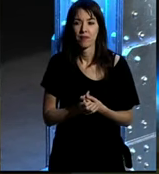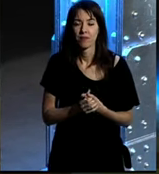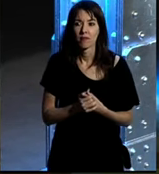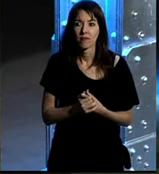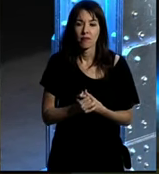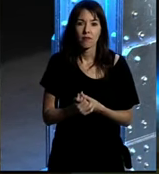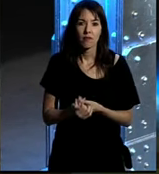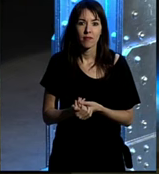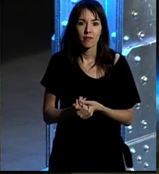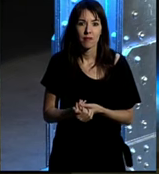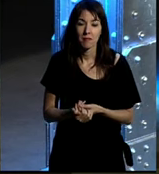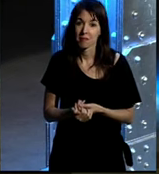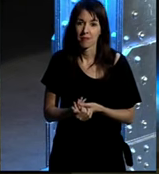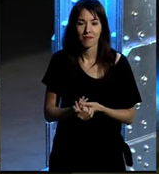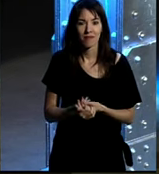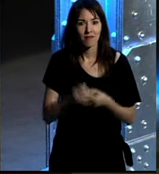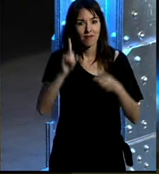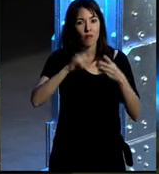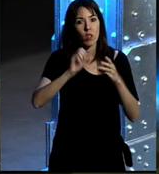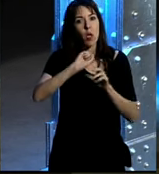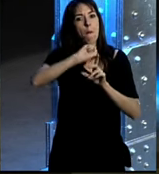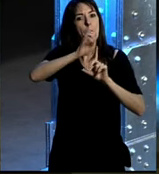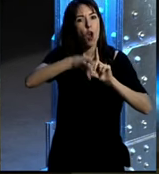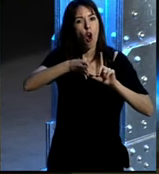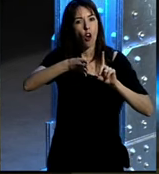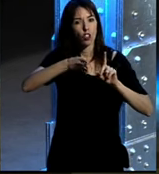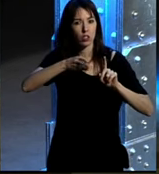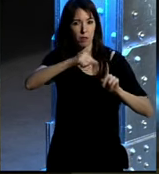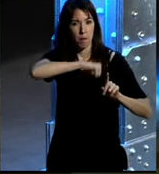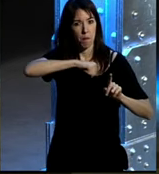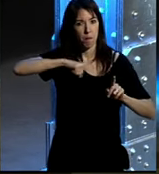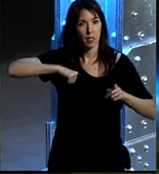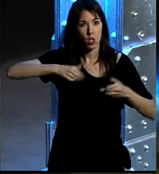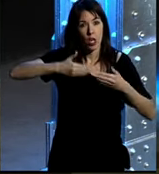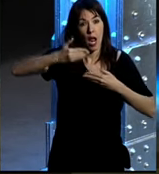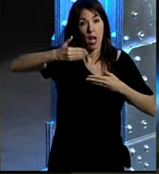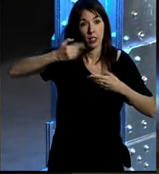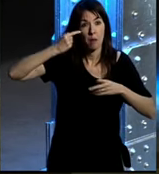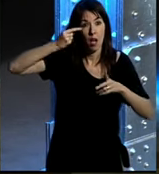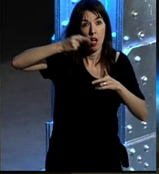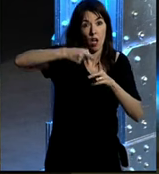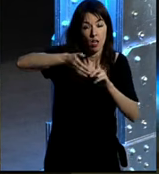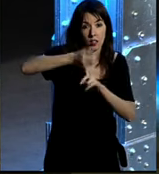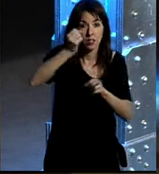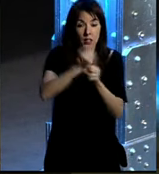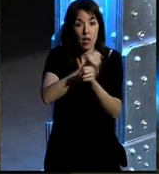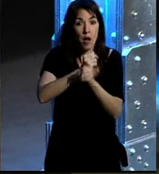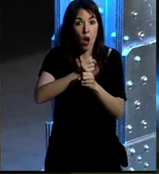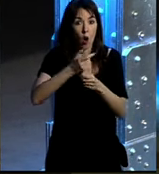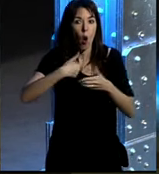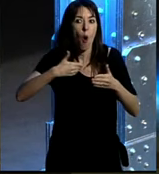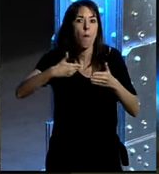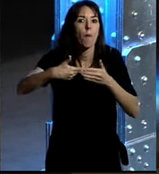hay algunos llamémosle blogs personales con vistas a encontrar trabajo o de proyección